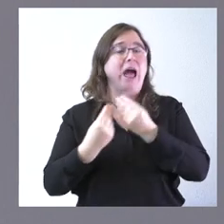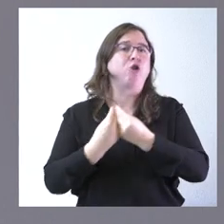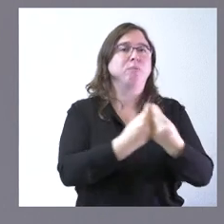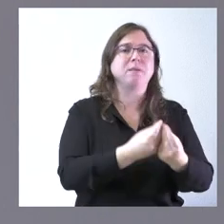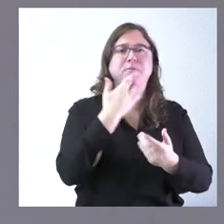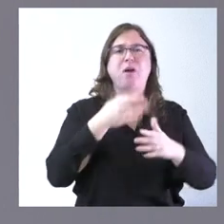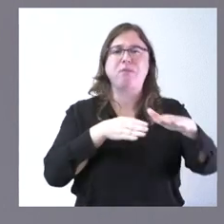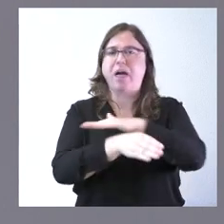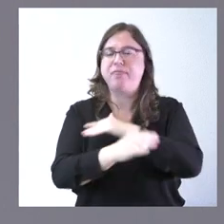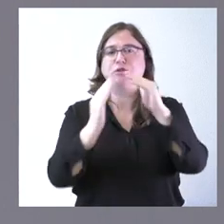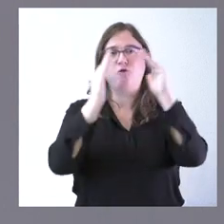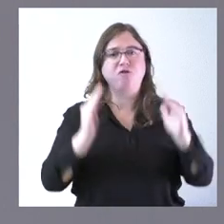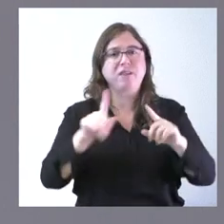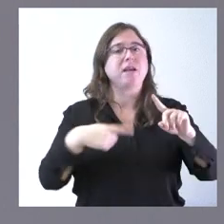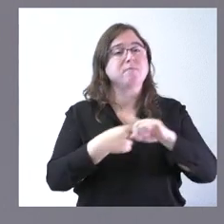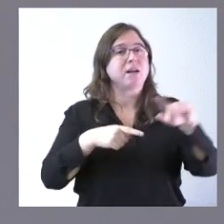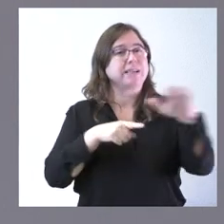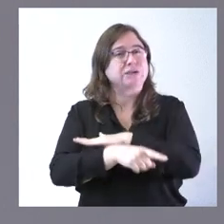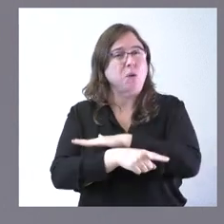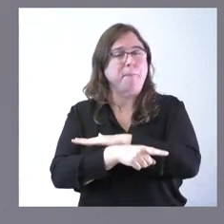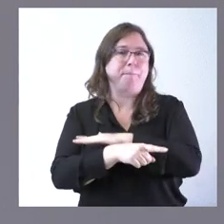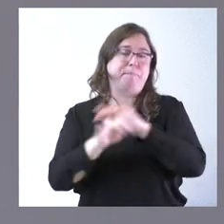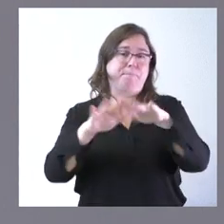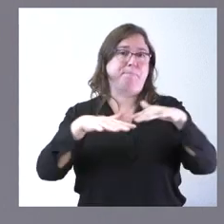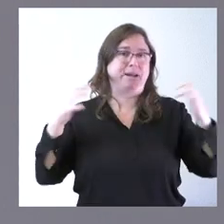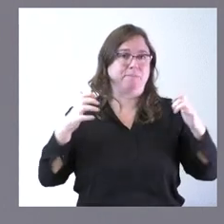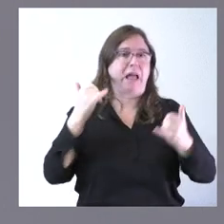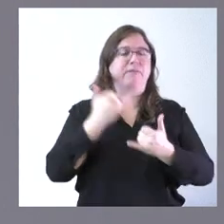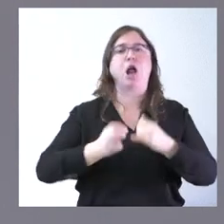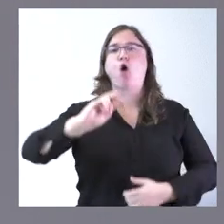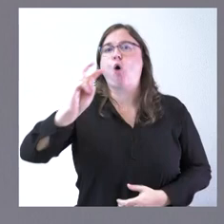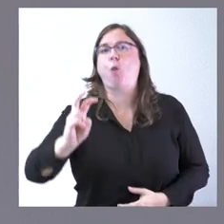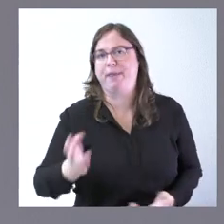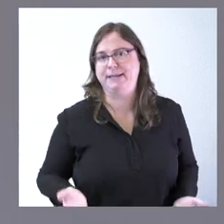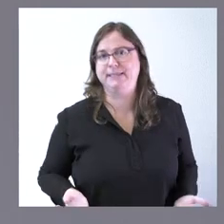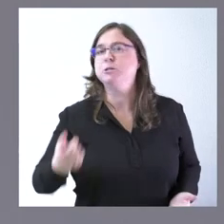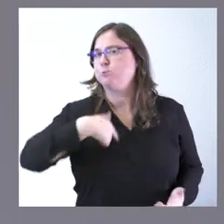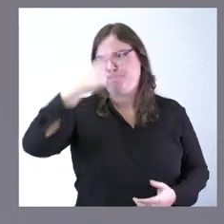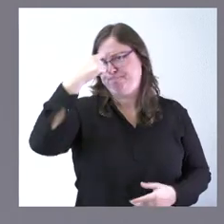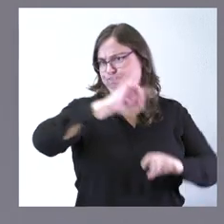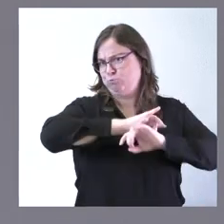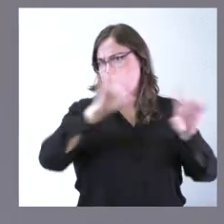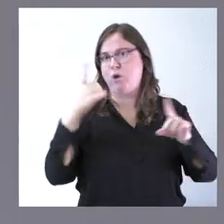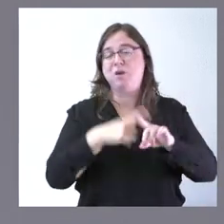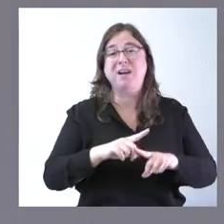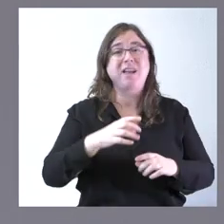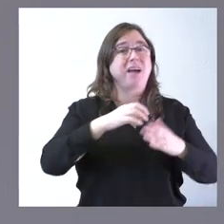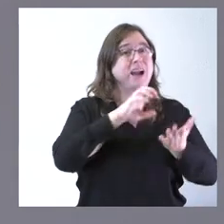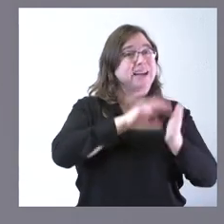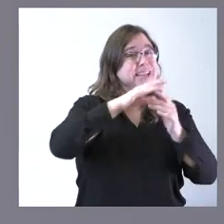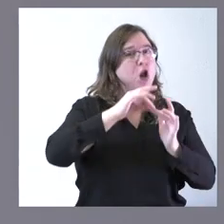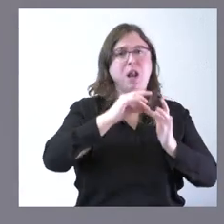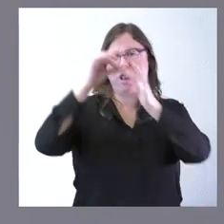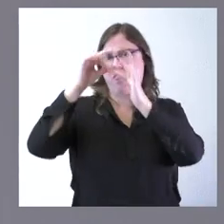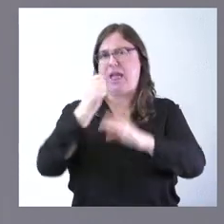acceso a la vivienda y luego en el trámite parlamentario lo anunciamos e incorporarán otras como este el caso nosotros tenemos claro una cosa que Castilla y León lidera el apoyo